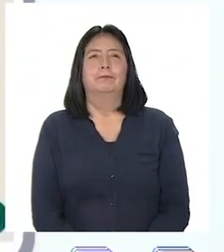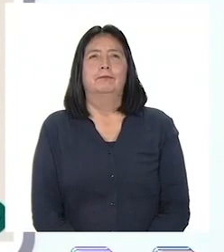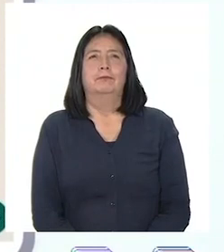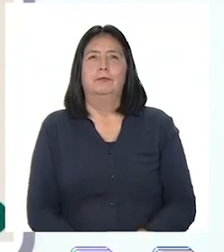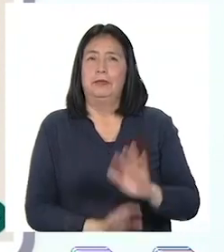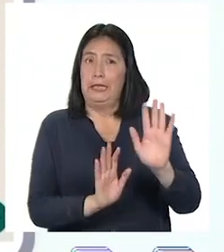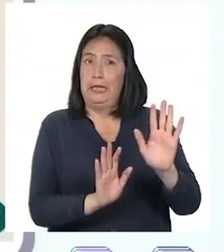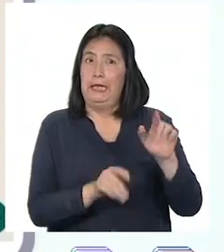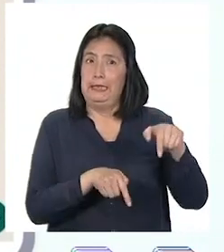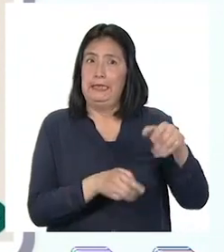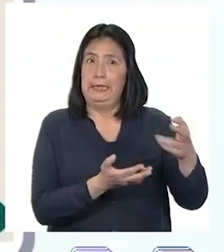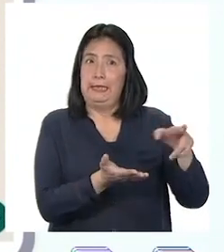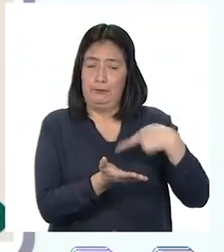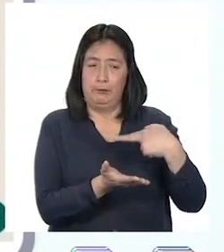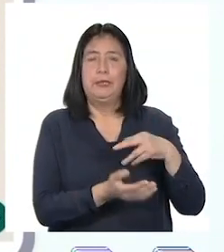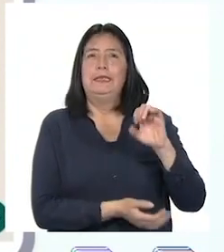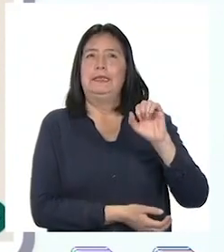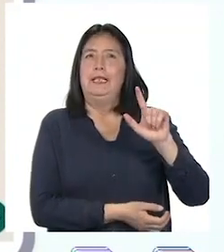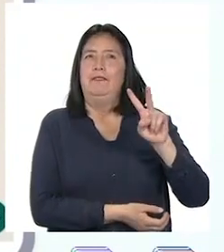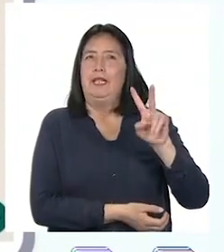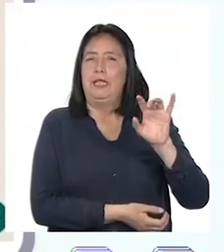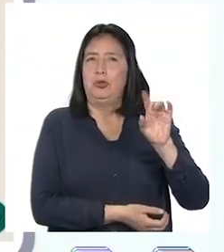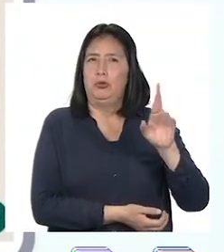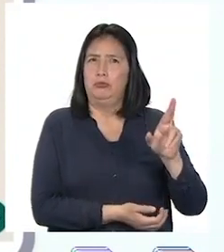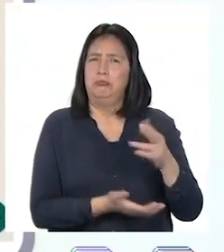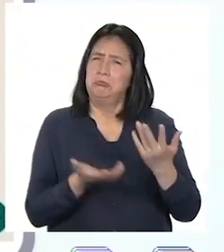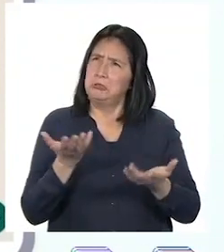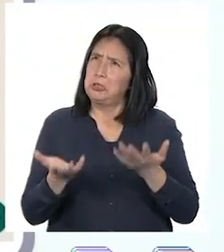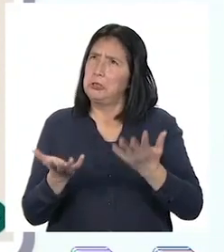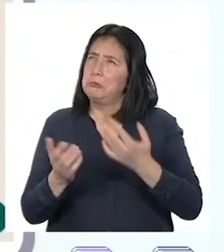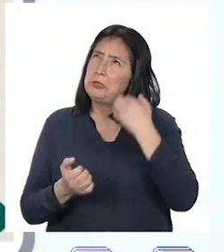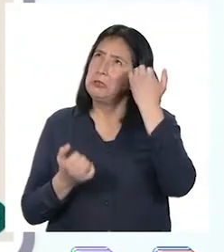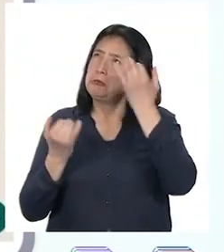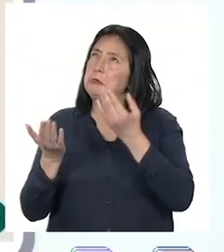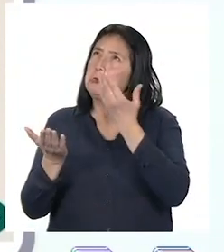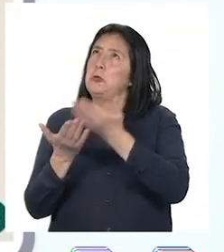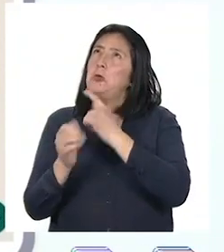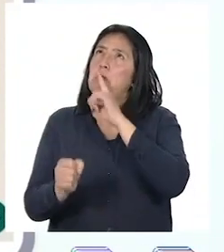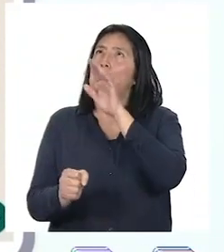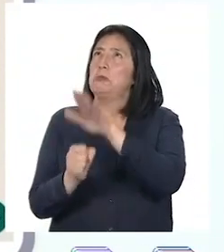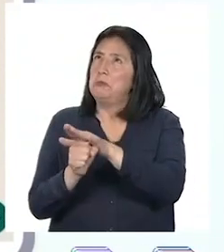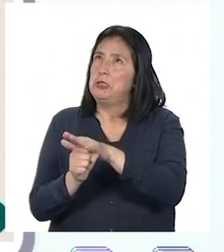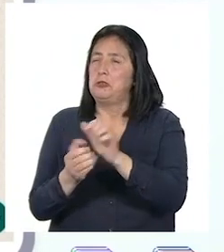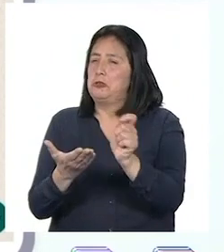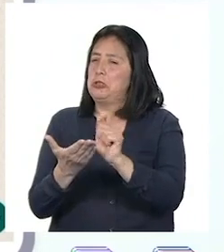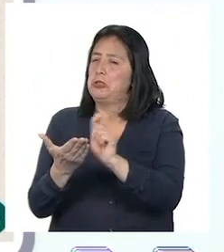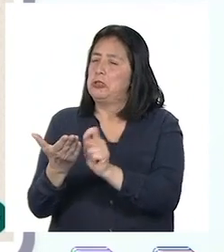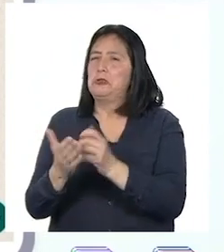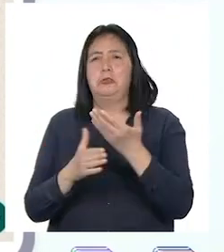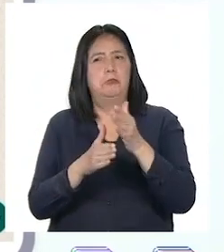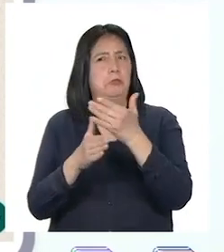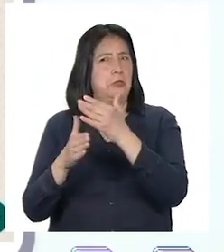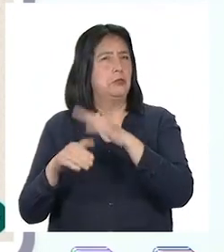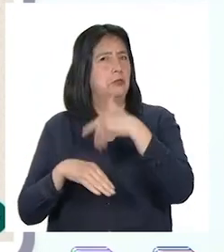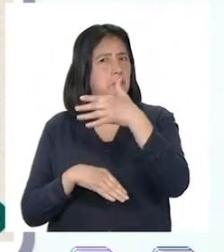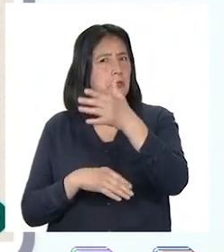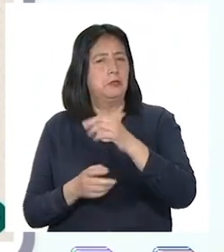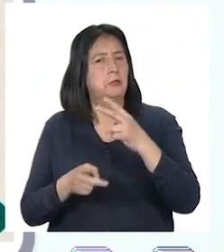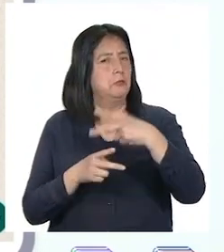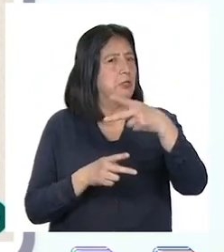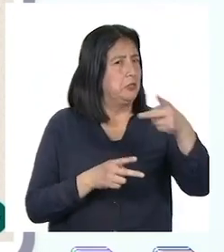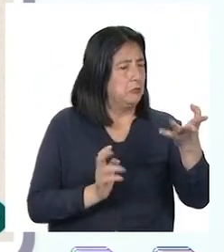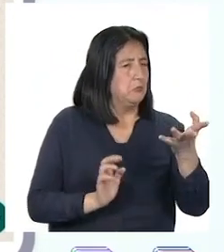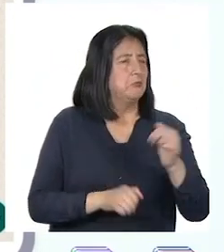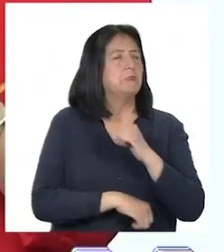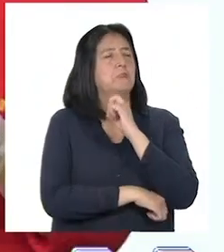Tenemos aquí la respuesta de Salvador. Salvador, podríamos proponer algunos compromisos por escrito y compartirlos luego con los vecinos.